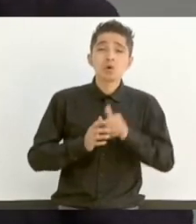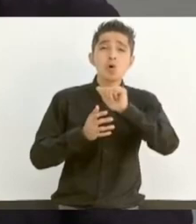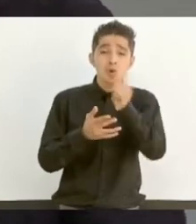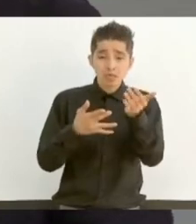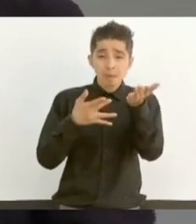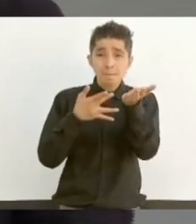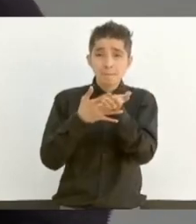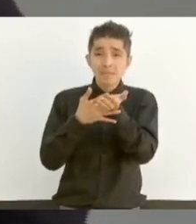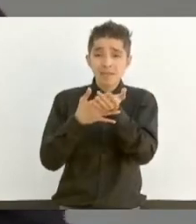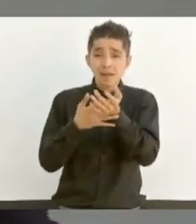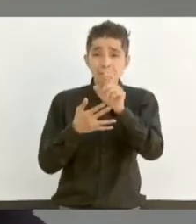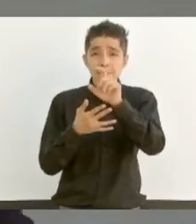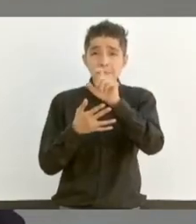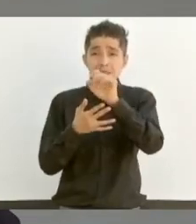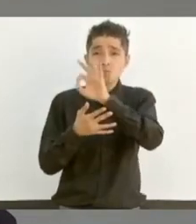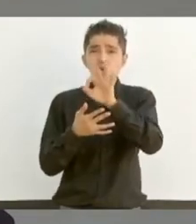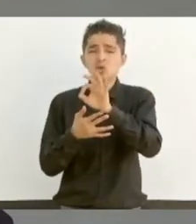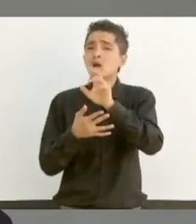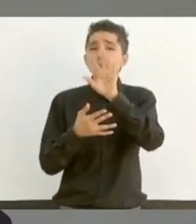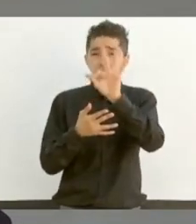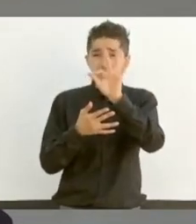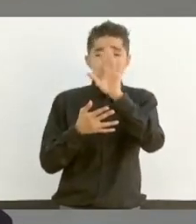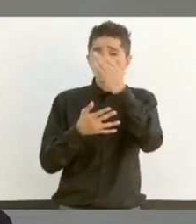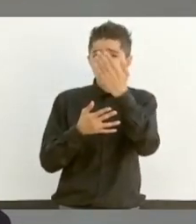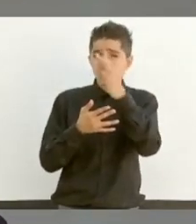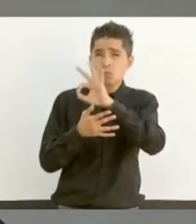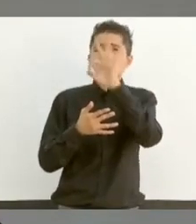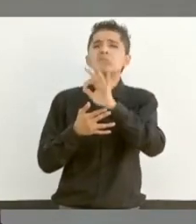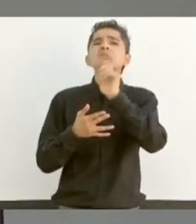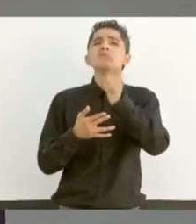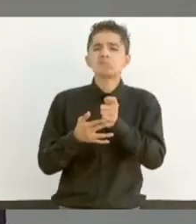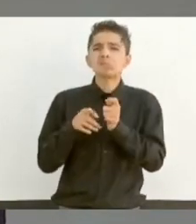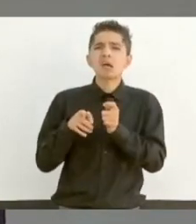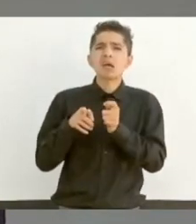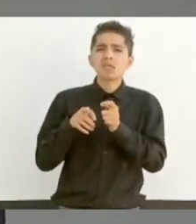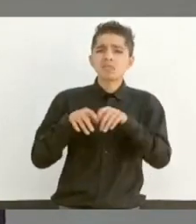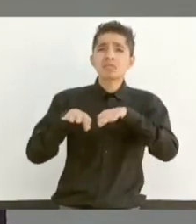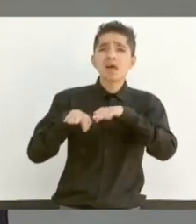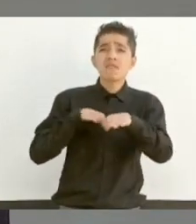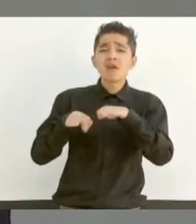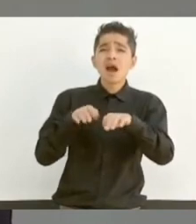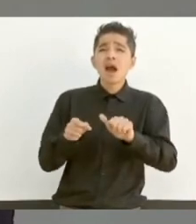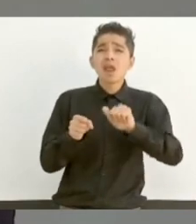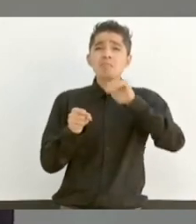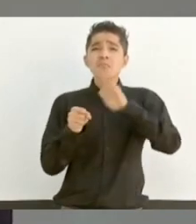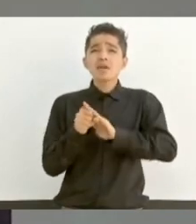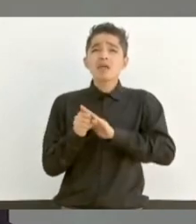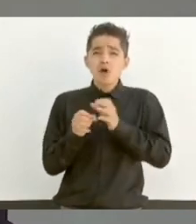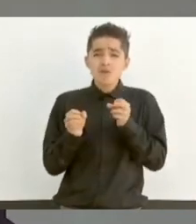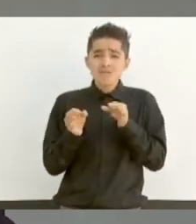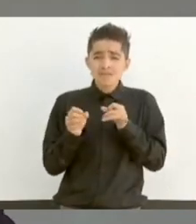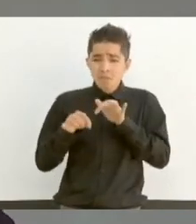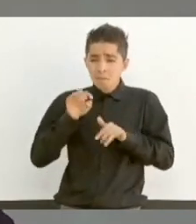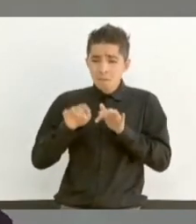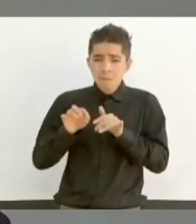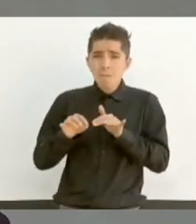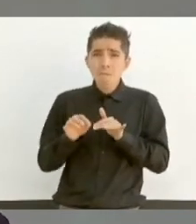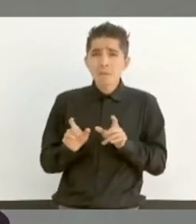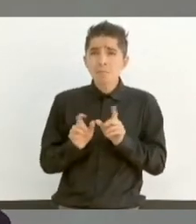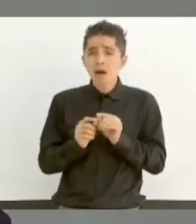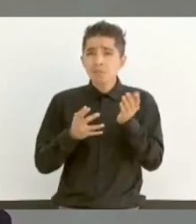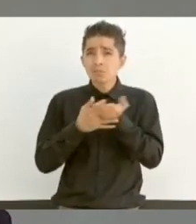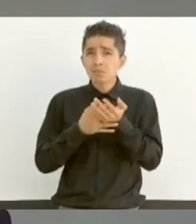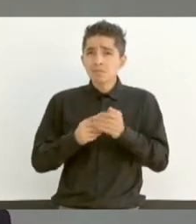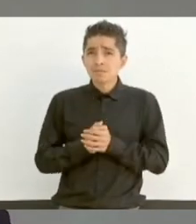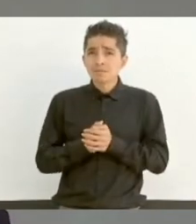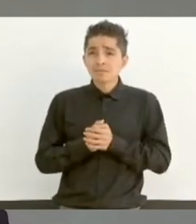mitad tenía que ver más con trabajos de carácter administrativo. Ahora,